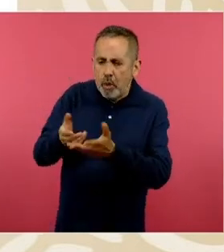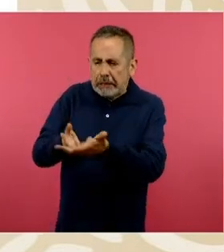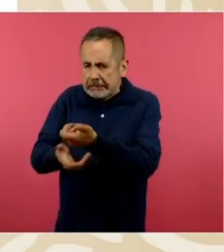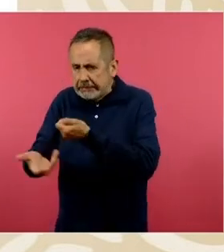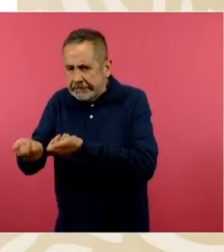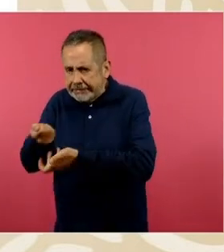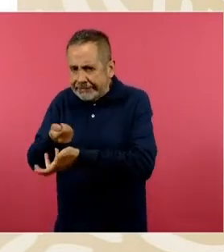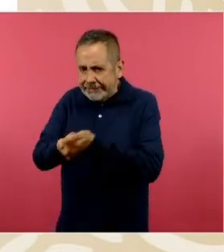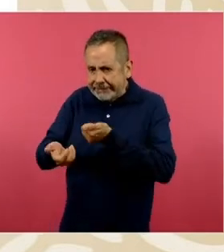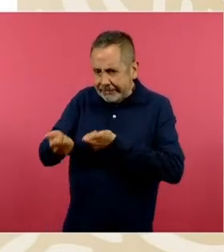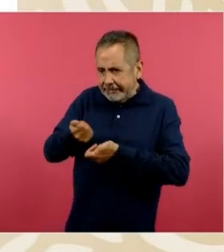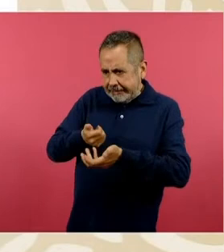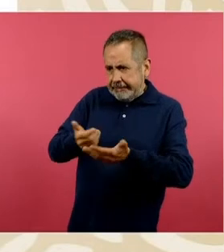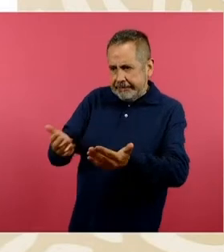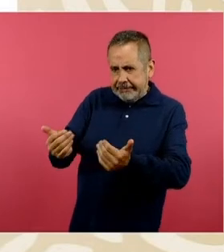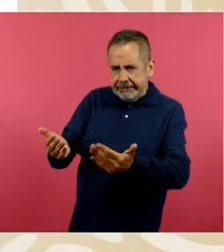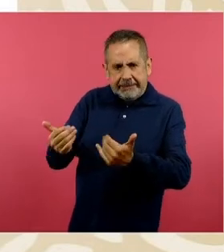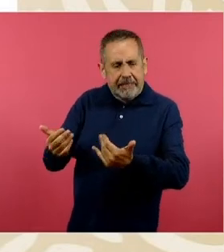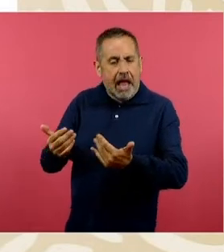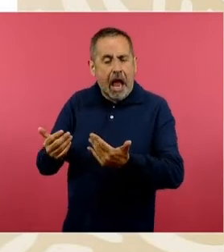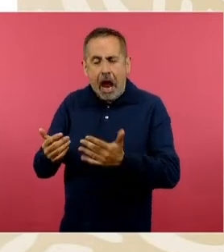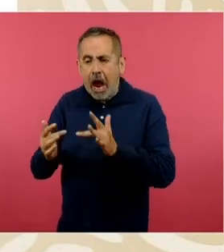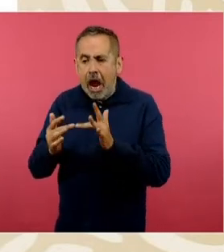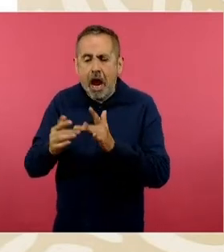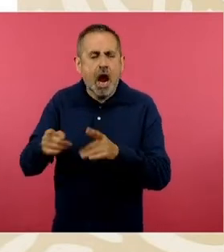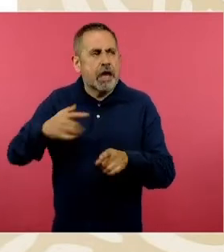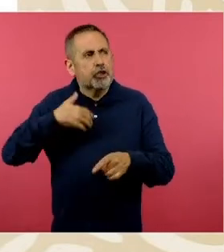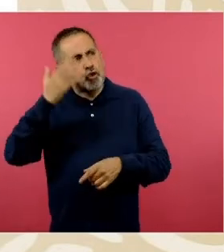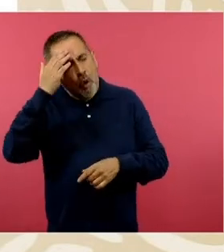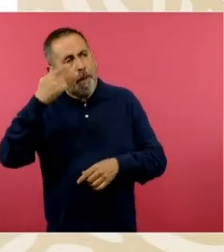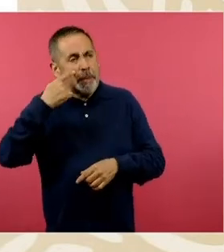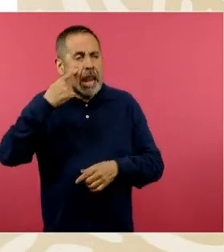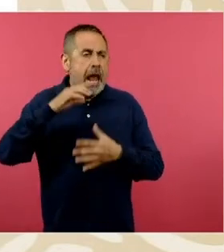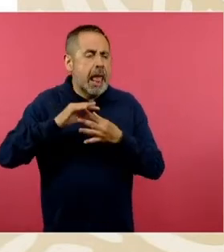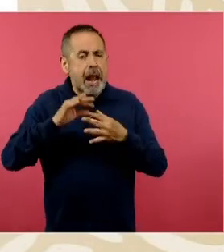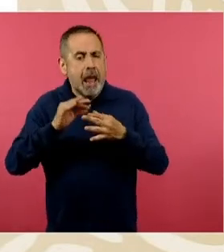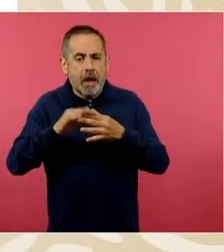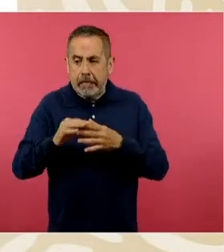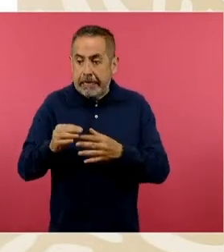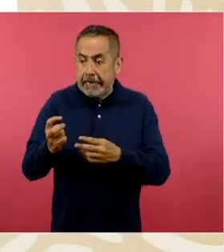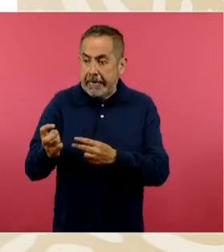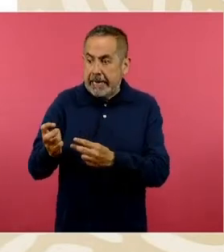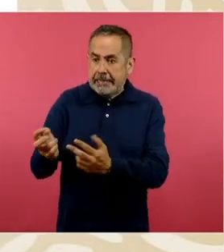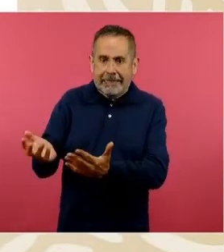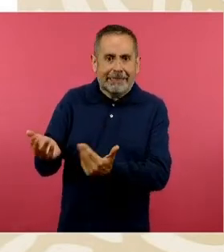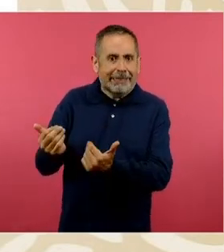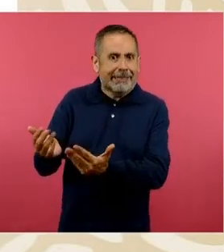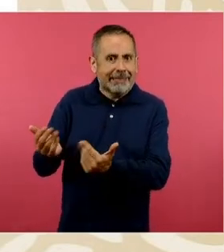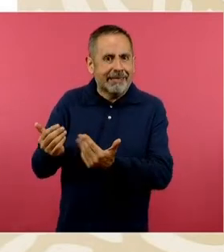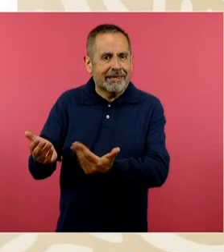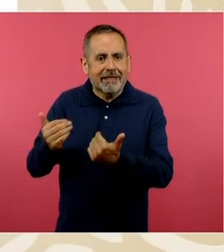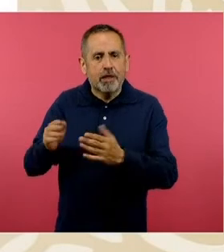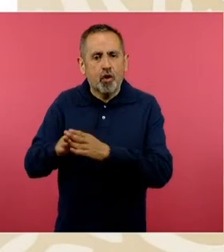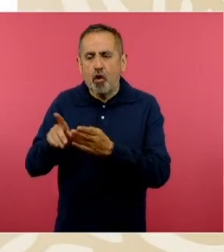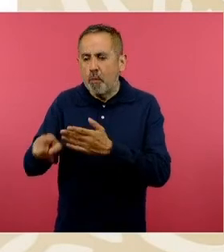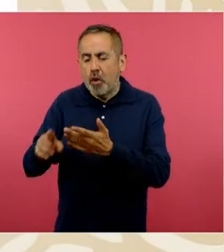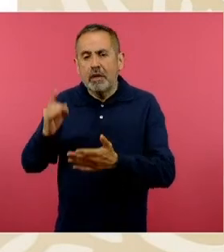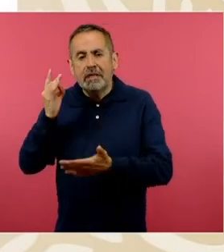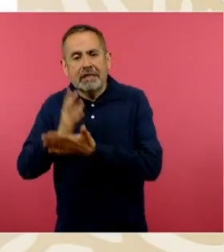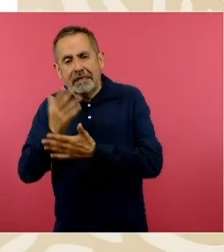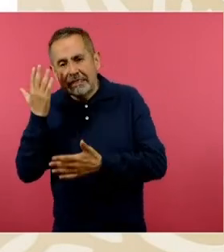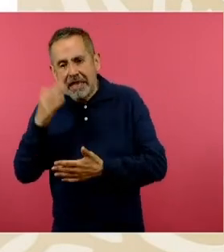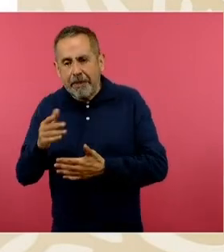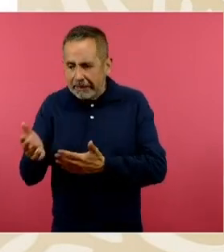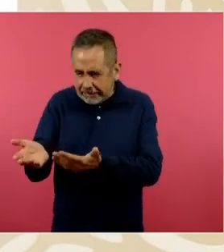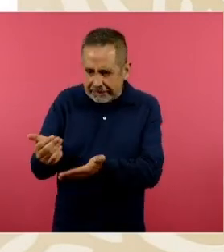Sobre todo, establecer esta vinculación con lo que ellos ya conocen y que ellos puedan darse cuenta de lo que saben al momento